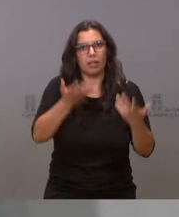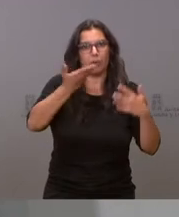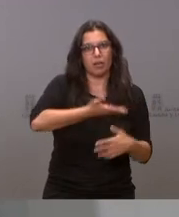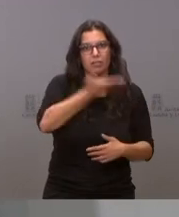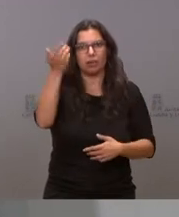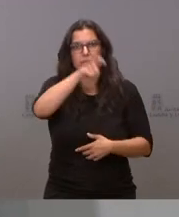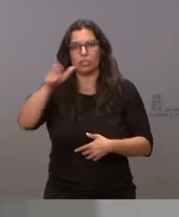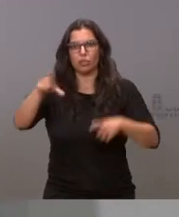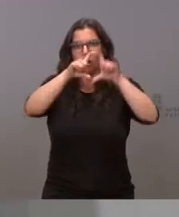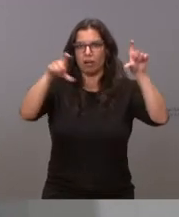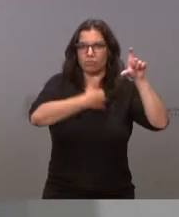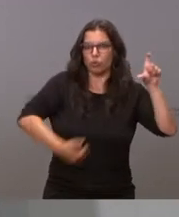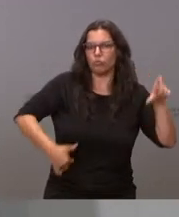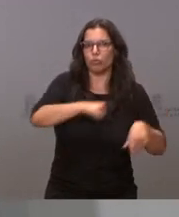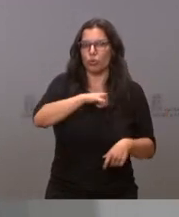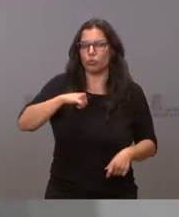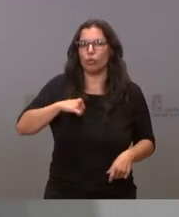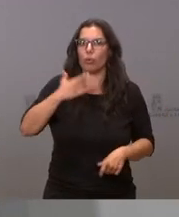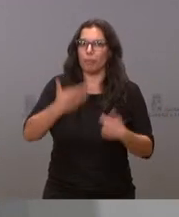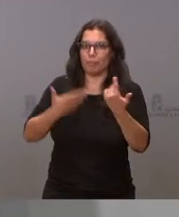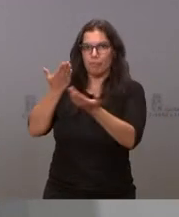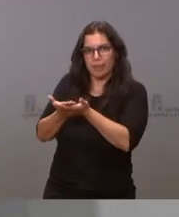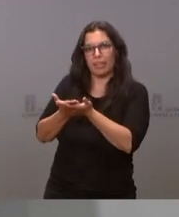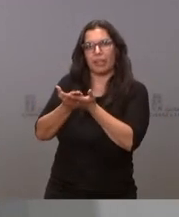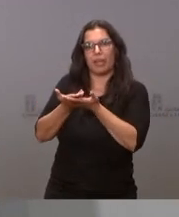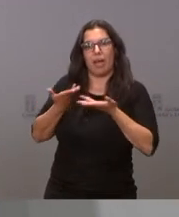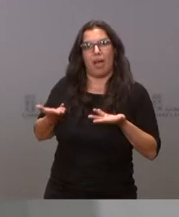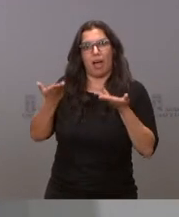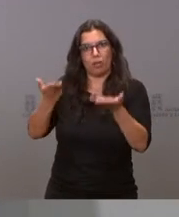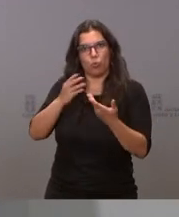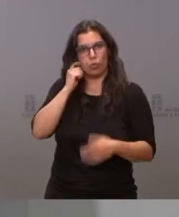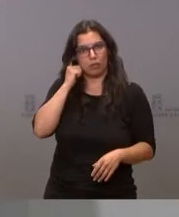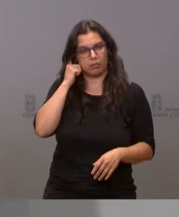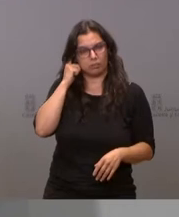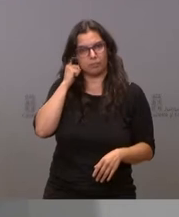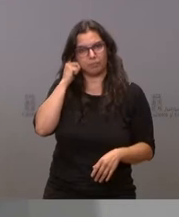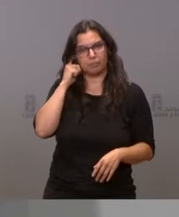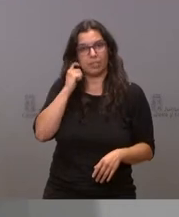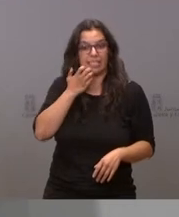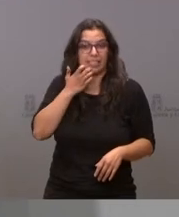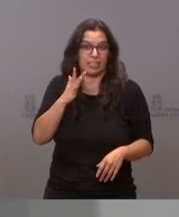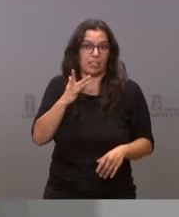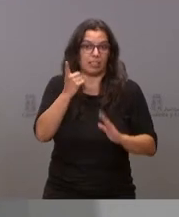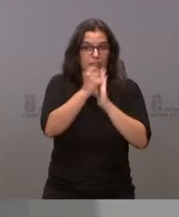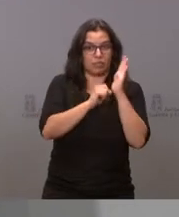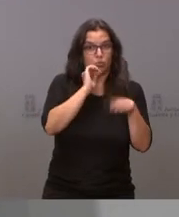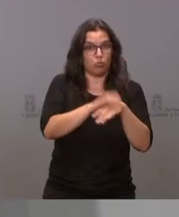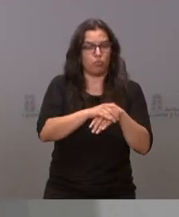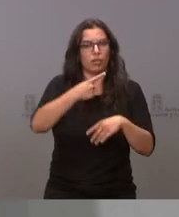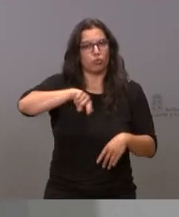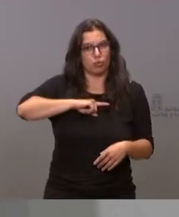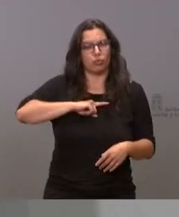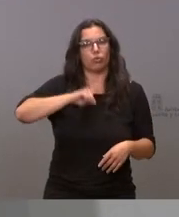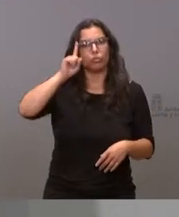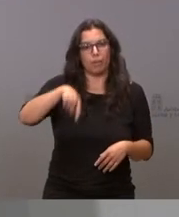empresarios autónomos a solicitar estas ayudas siempre y cuando cumplan los requerimientos. Nosotros vamos a ampliar